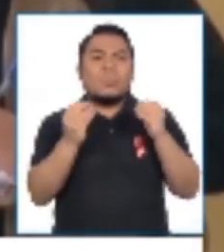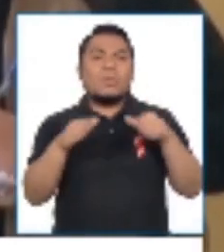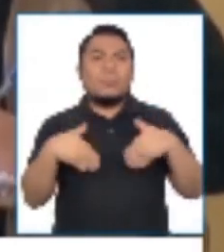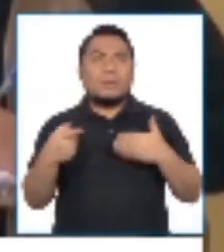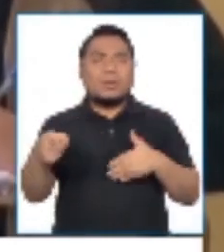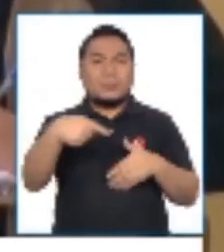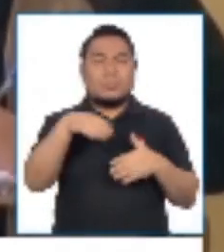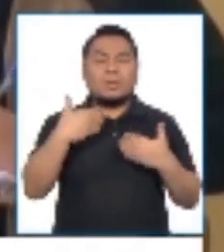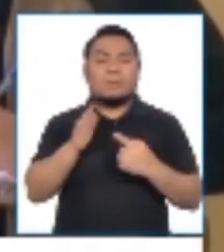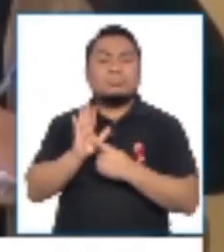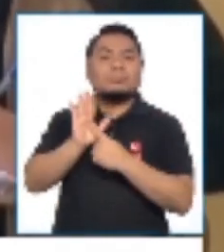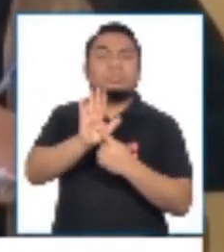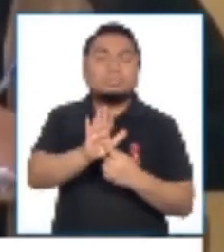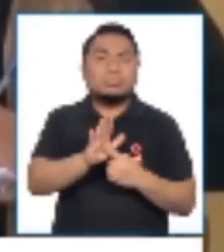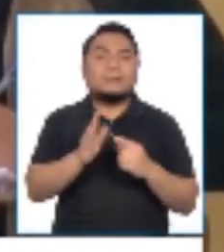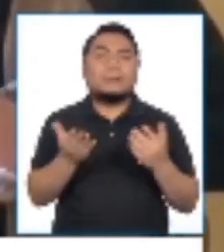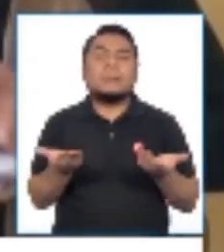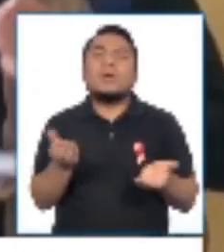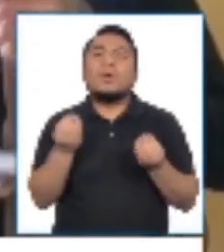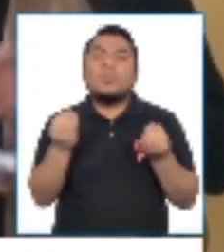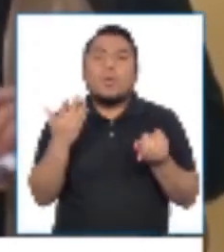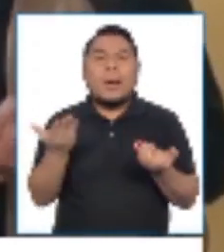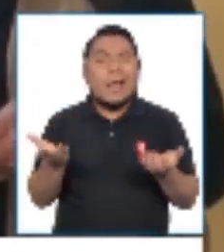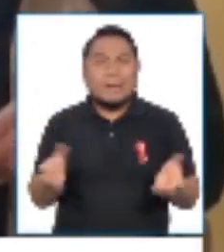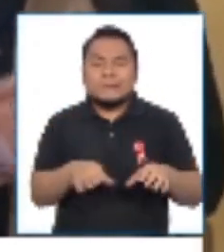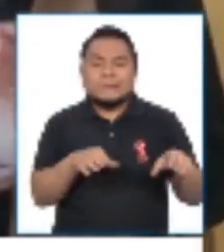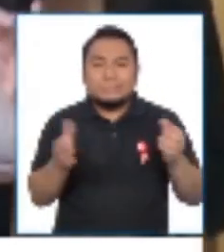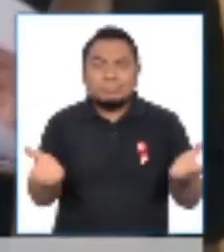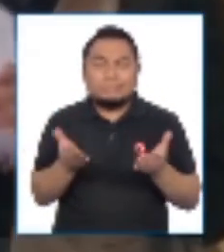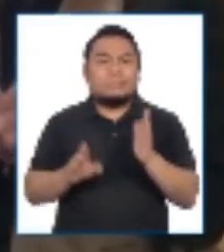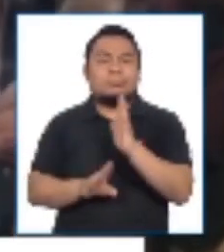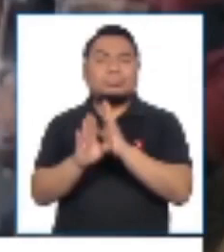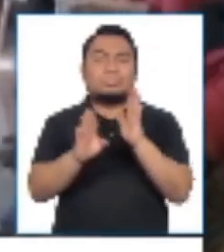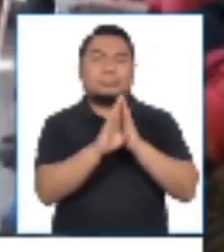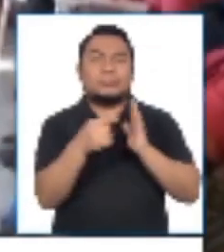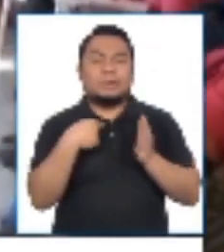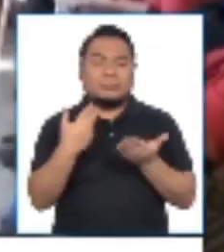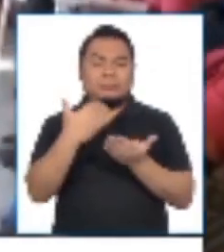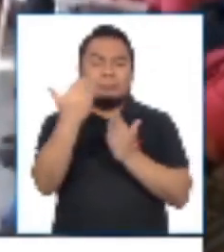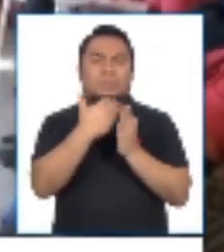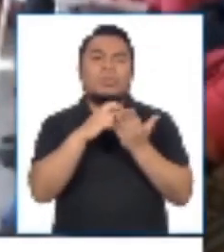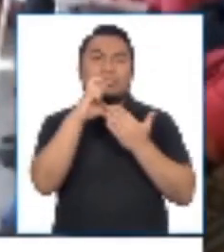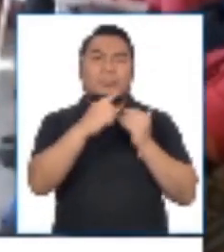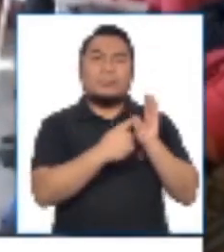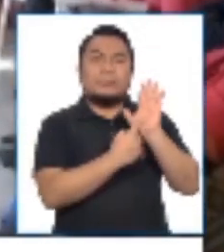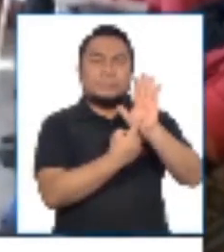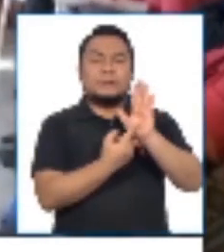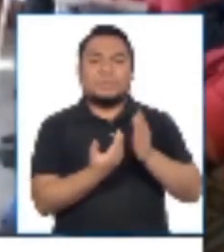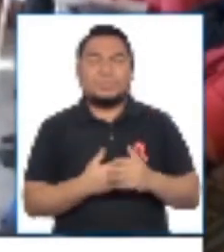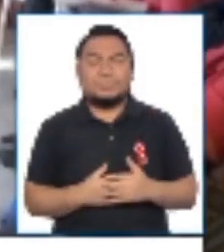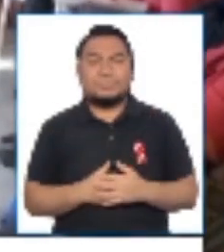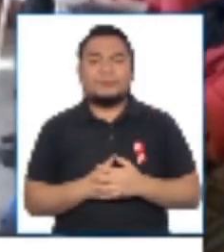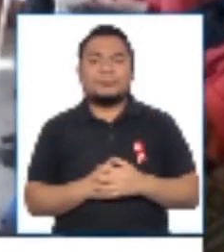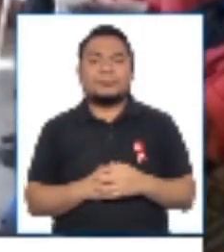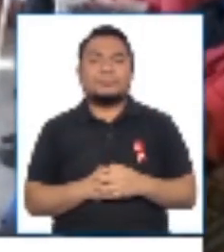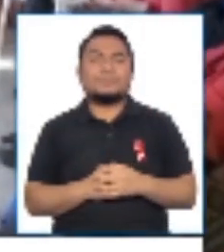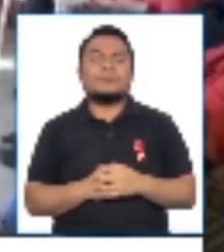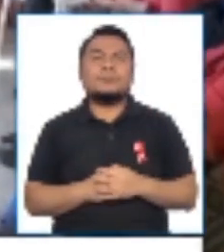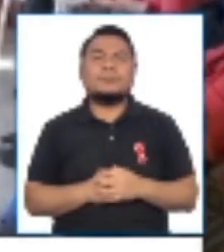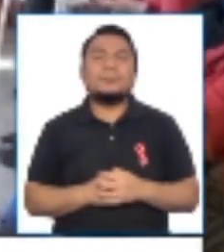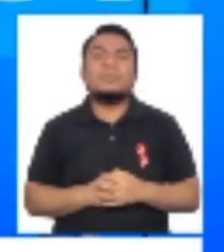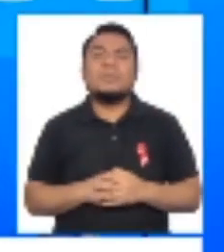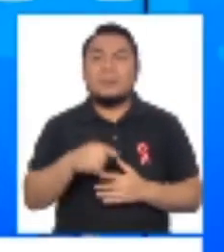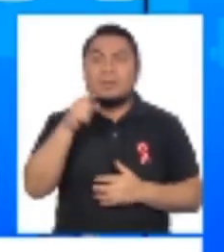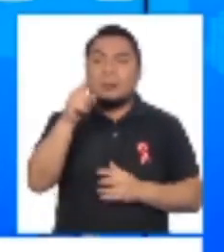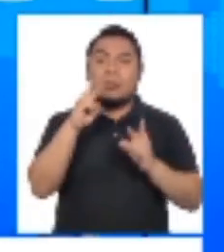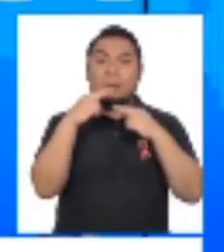presentarse para el apoyo que estamos presentando en el sector. Sí, lo principal es sobre todo que usted